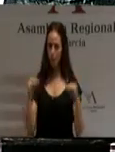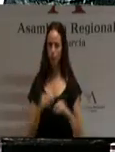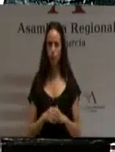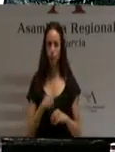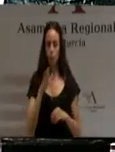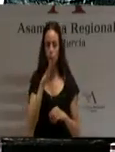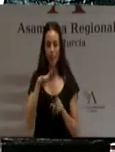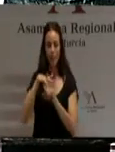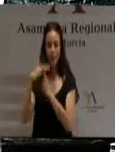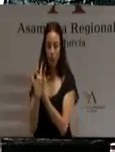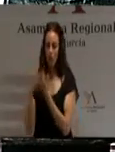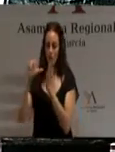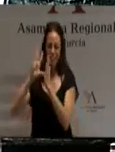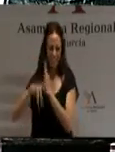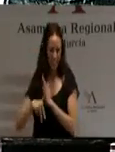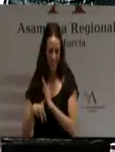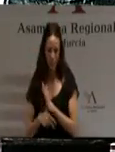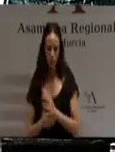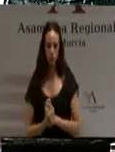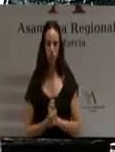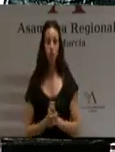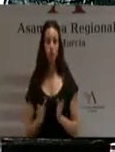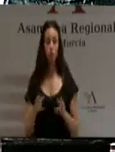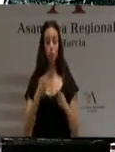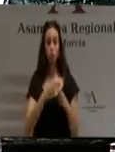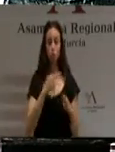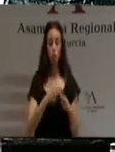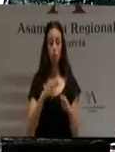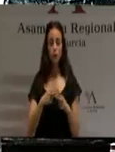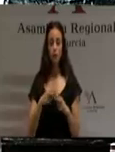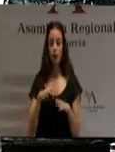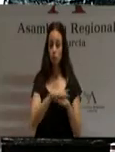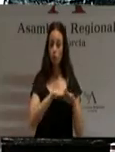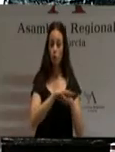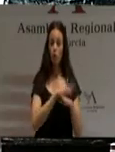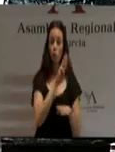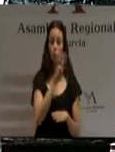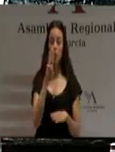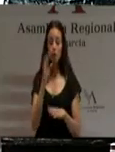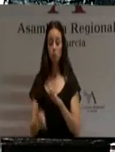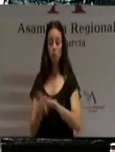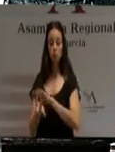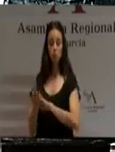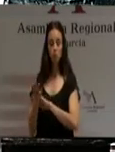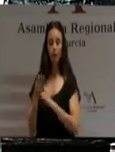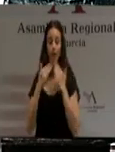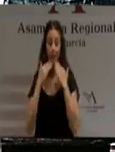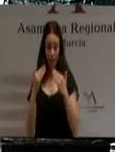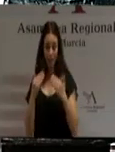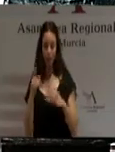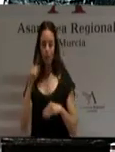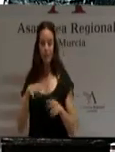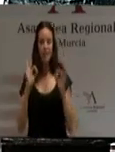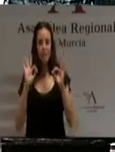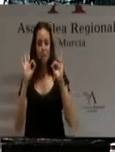situación de graves retrasos históricos. Gracias a las políticas impulsadas por los gobiernos del Partido Popular y especialmente gracias al